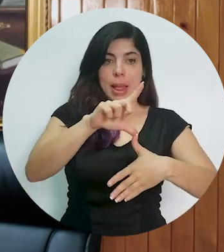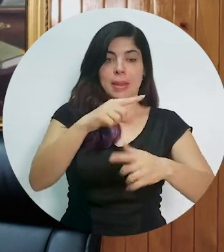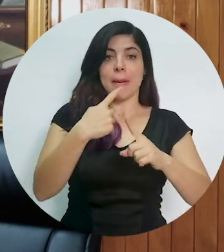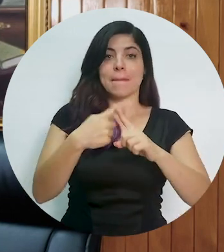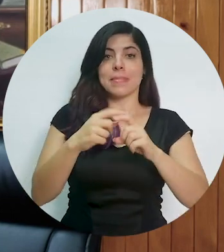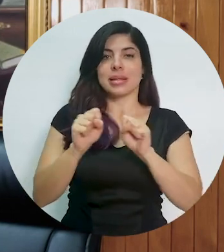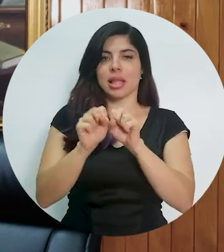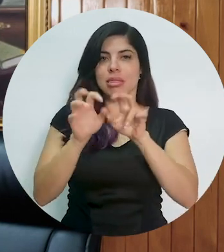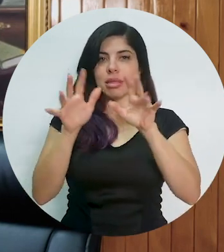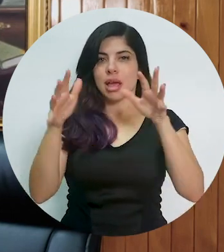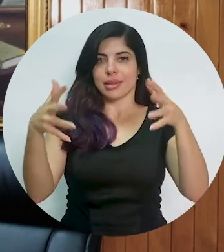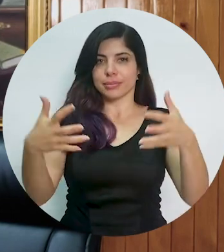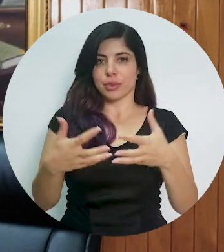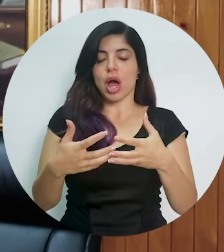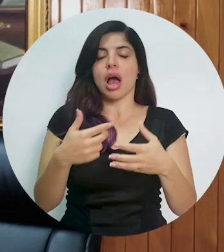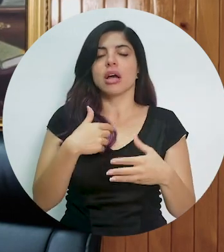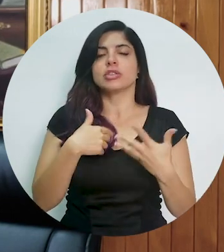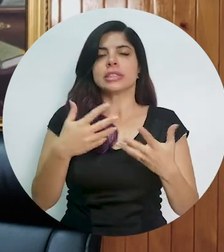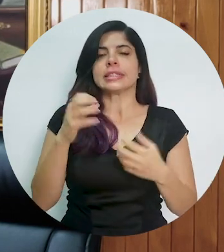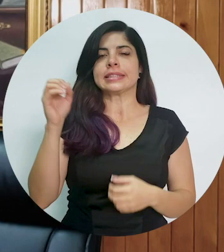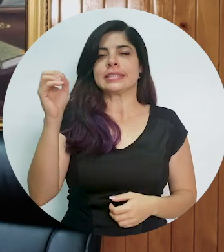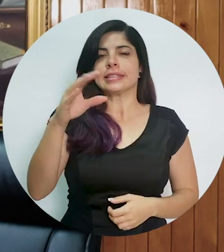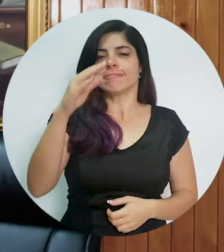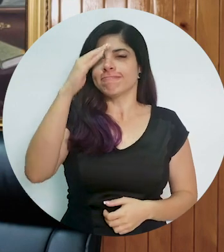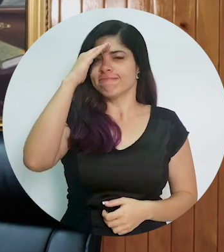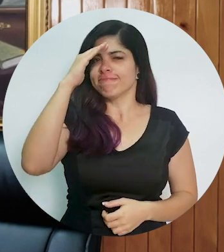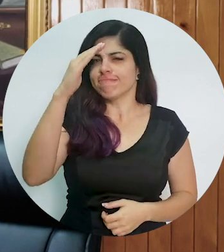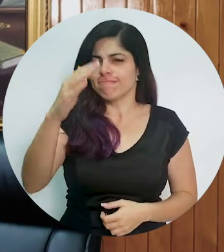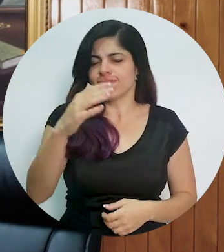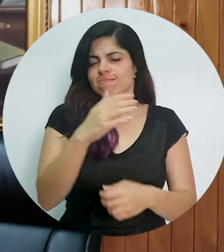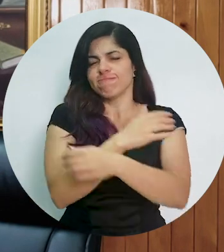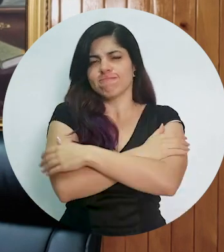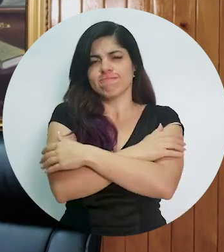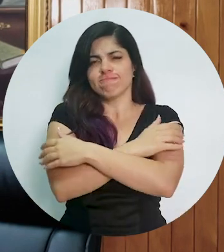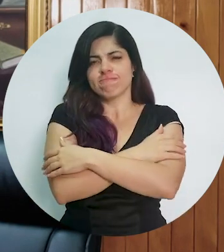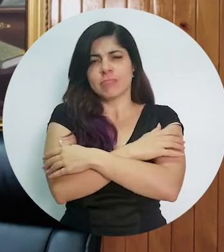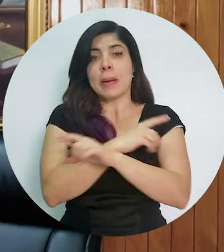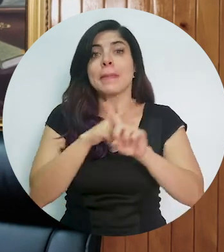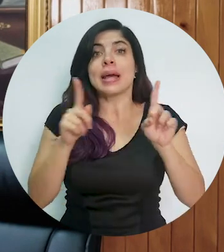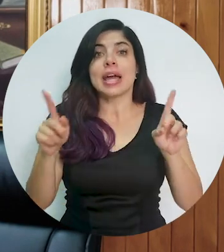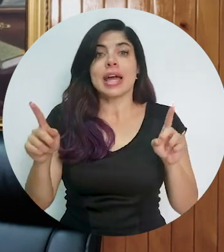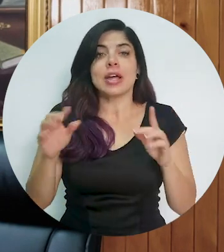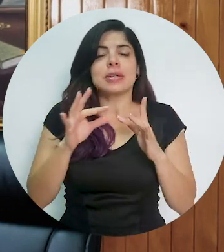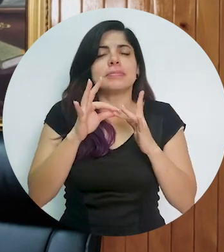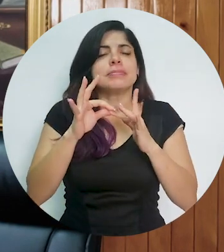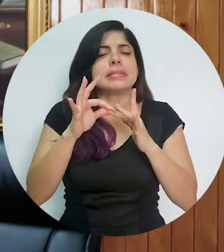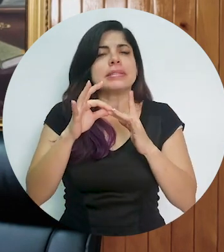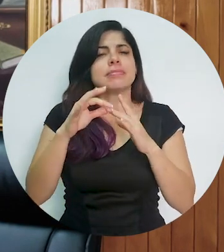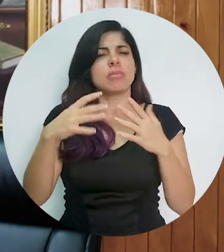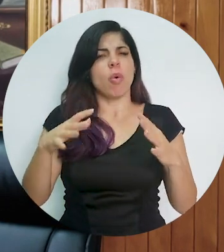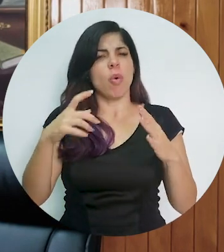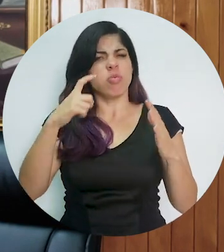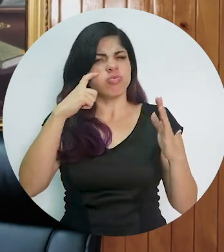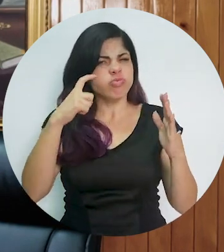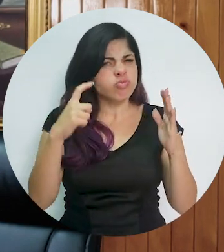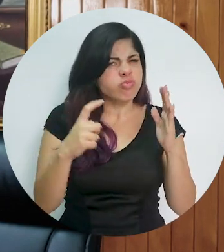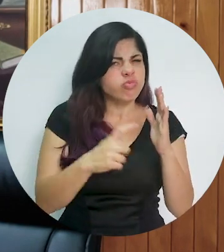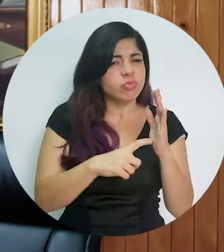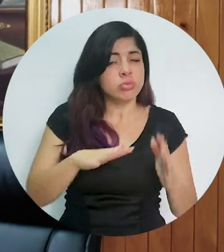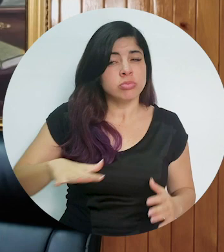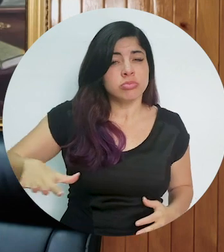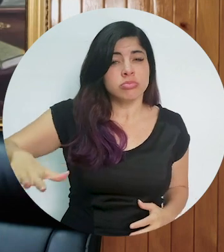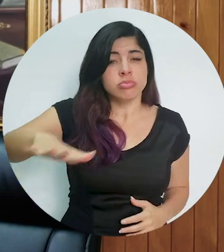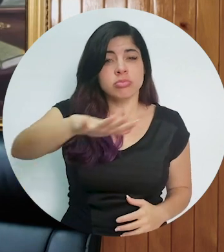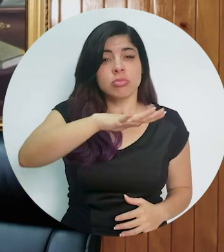Diáspora, quiero enviar un saludo muy afectuoso, pero principalmente reconocer el aporte que las